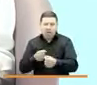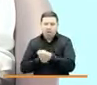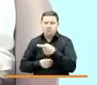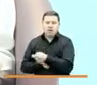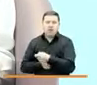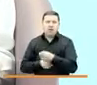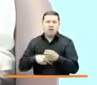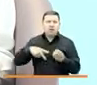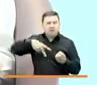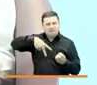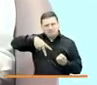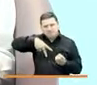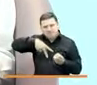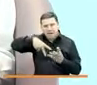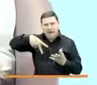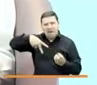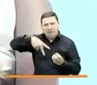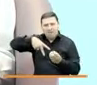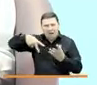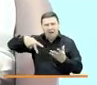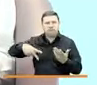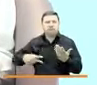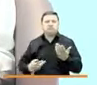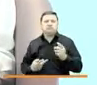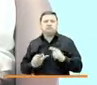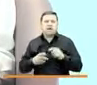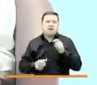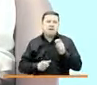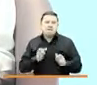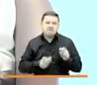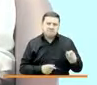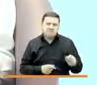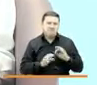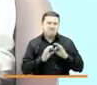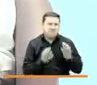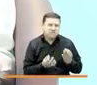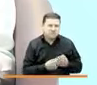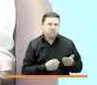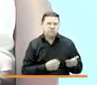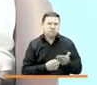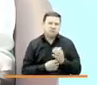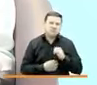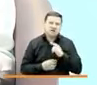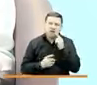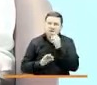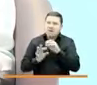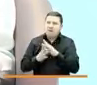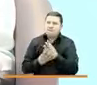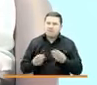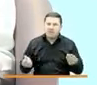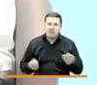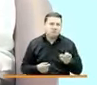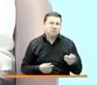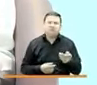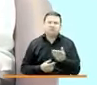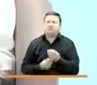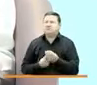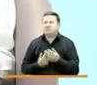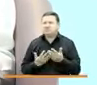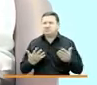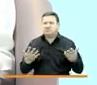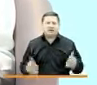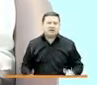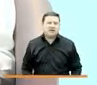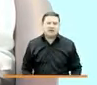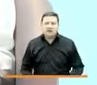minas antipersonal, de personas o familias que tienen seres desaparecidos, etcétera, etcétera,